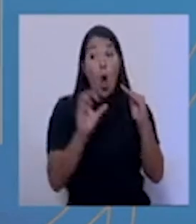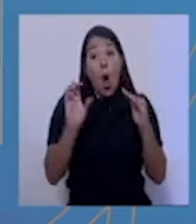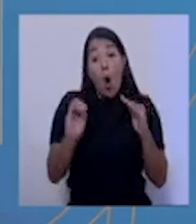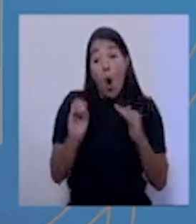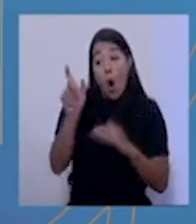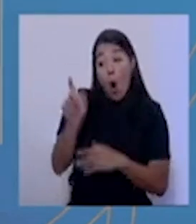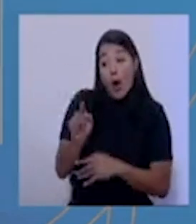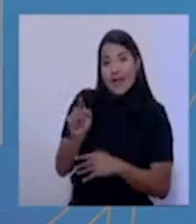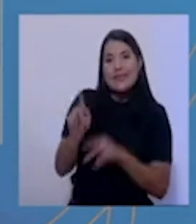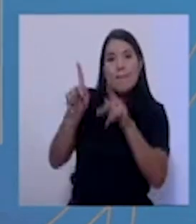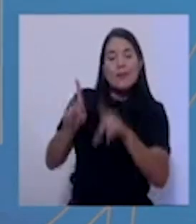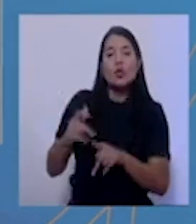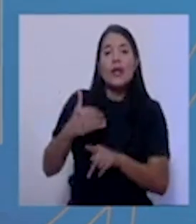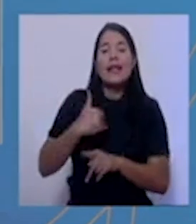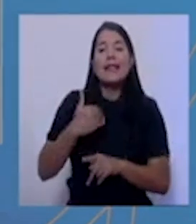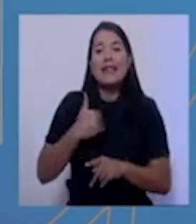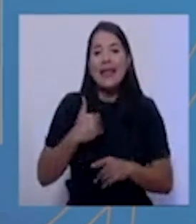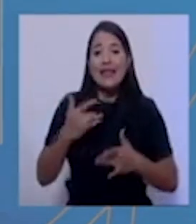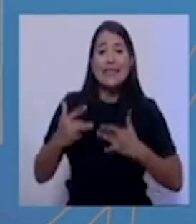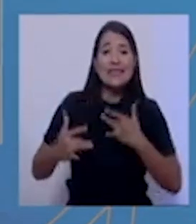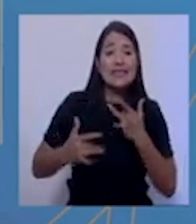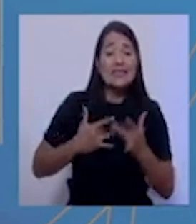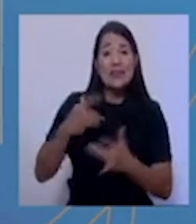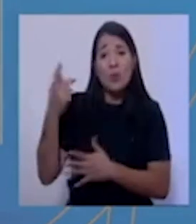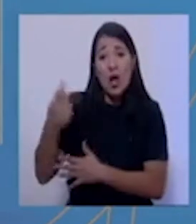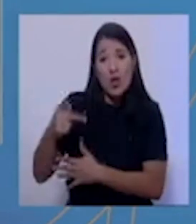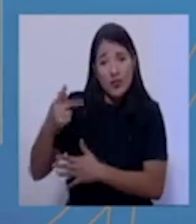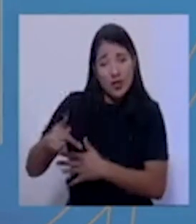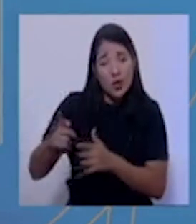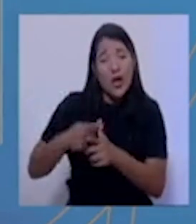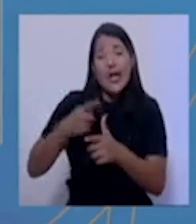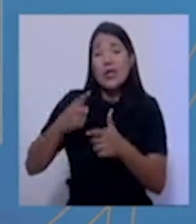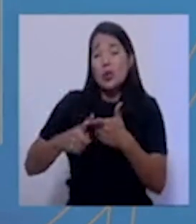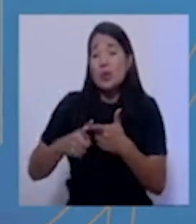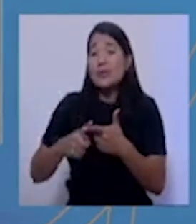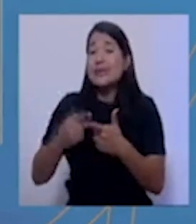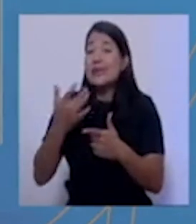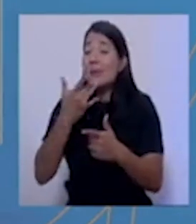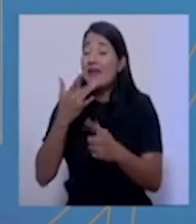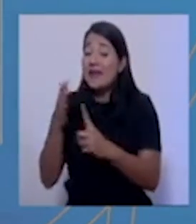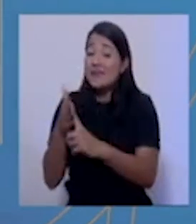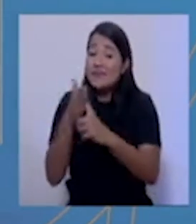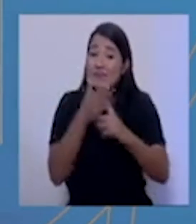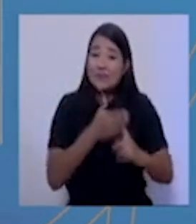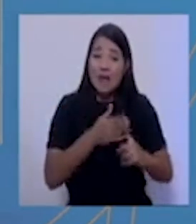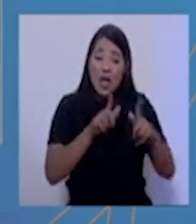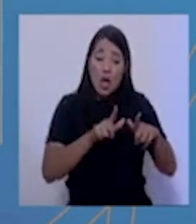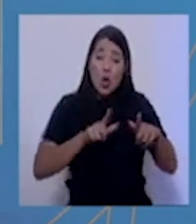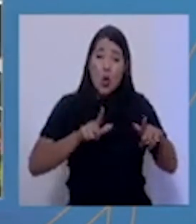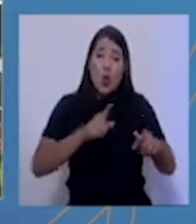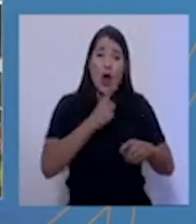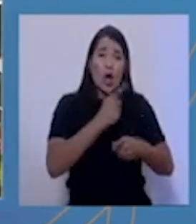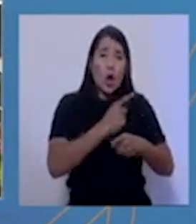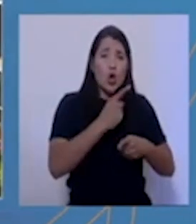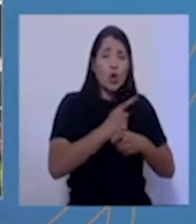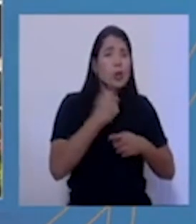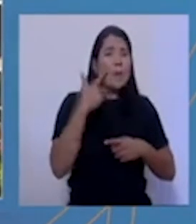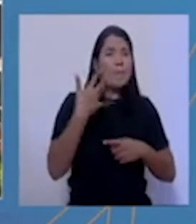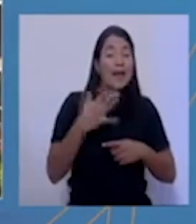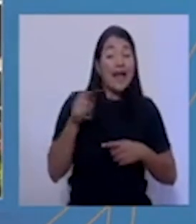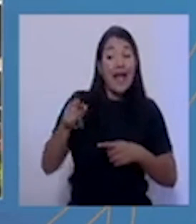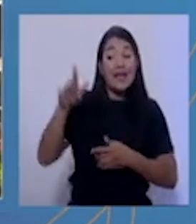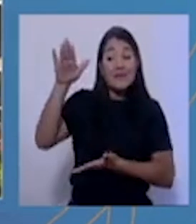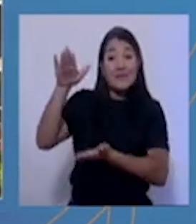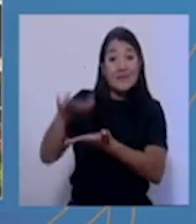su aislamiento o hacer su cuarentena en un espacio adecuado para evitar sobre todo la tasa de contagio o disminuir la tasa de